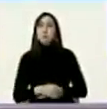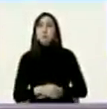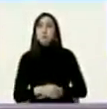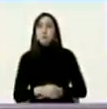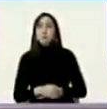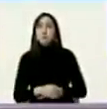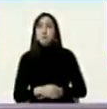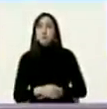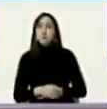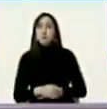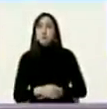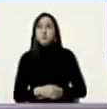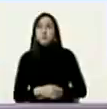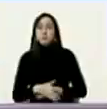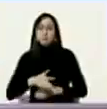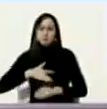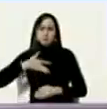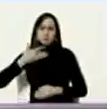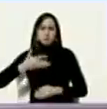y siento mira